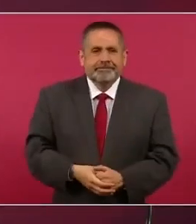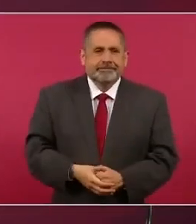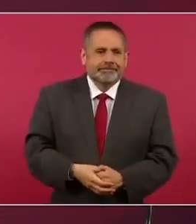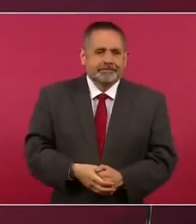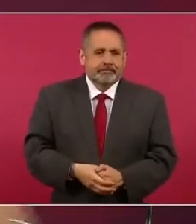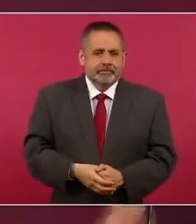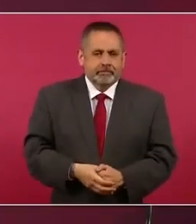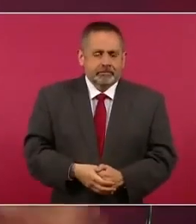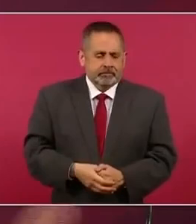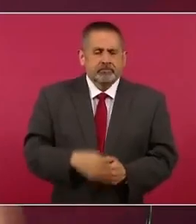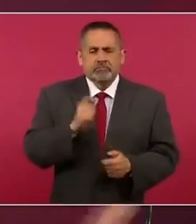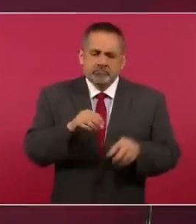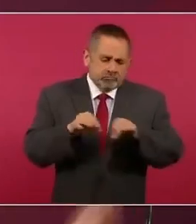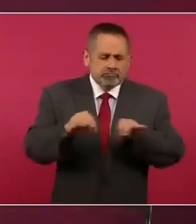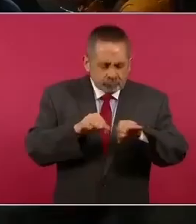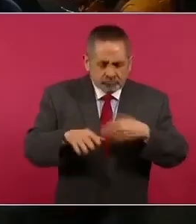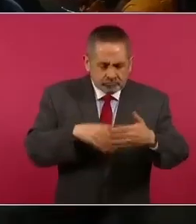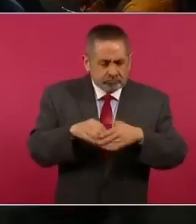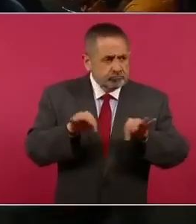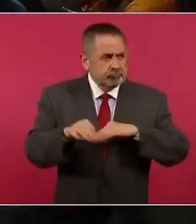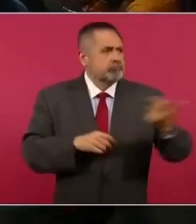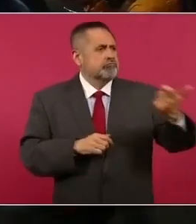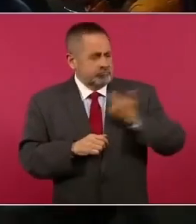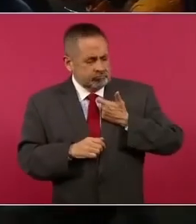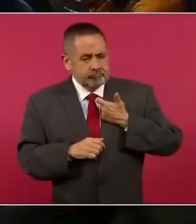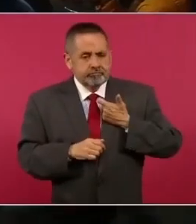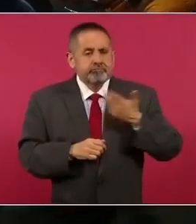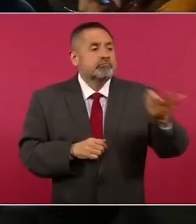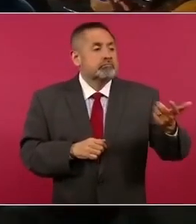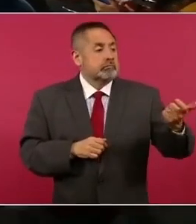hay que vender repito el trabajo no la conciencia